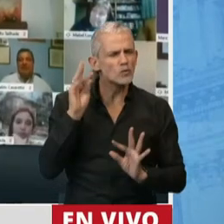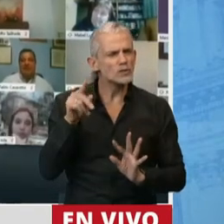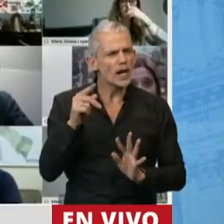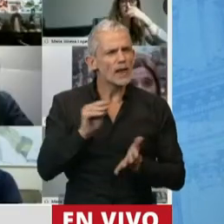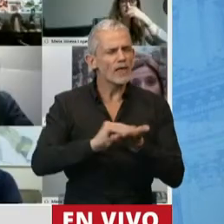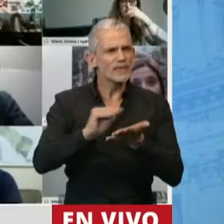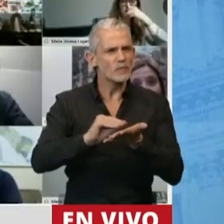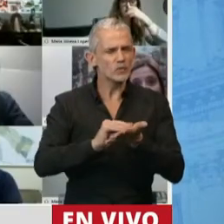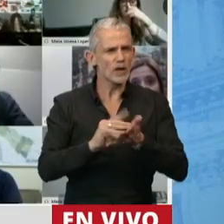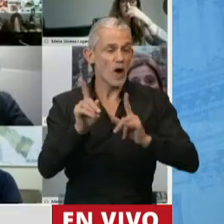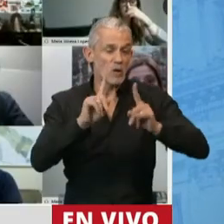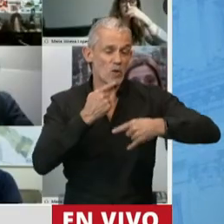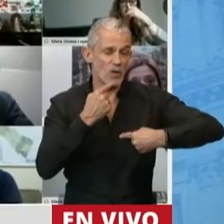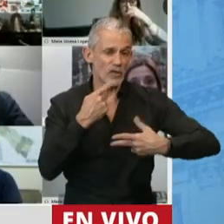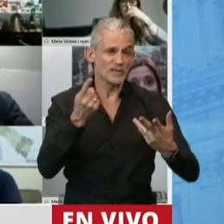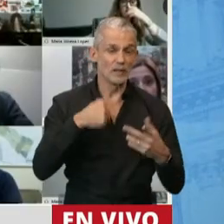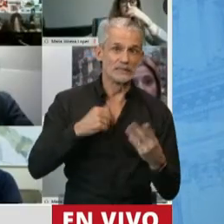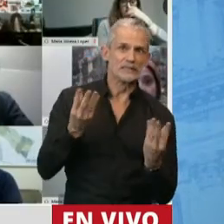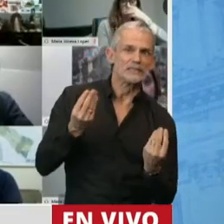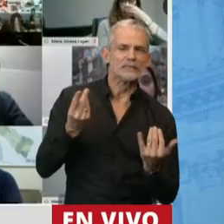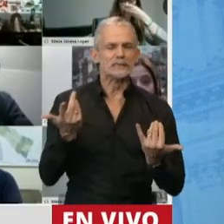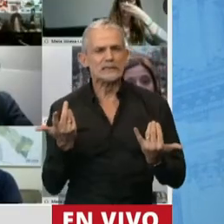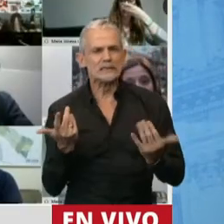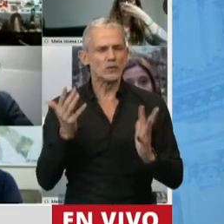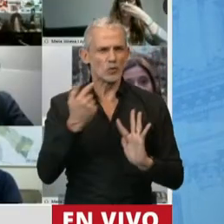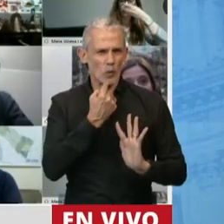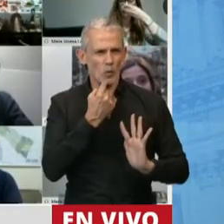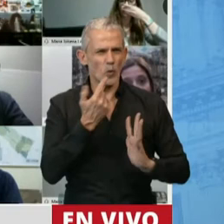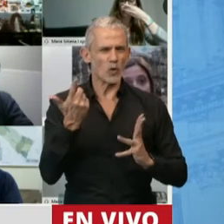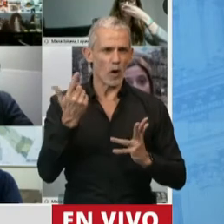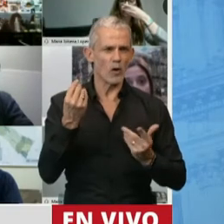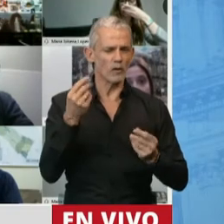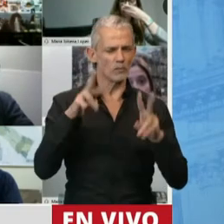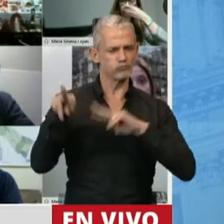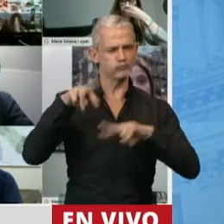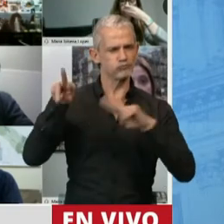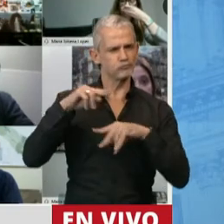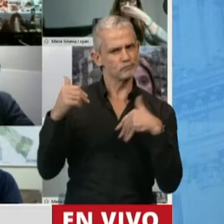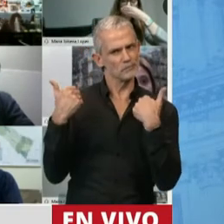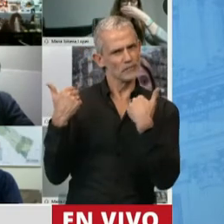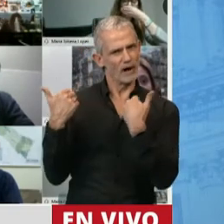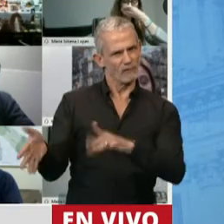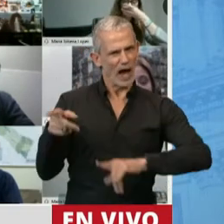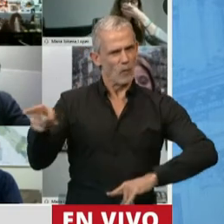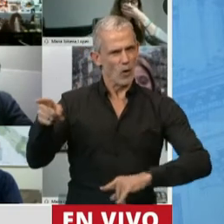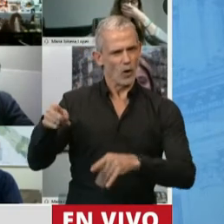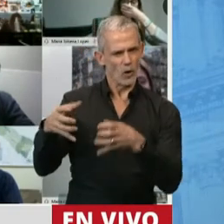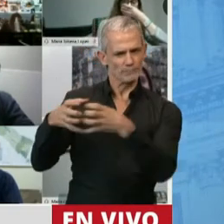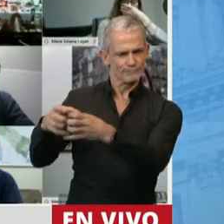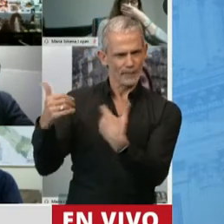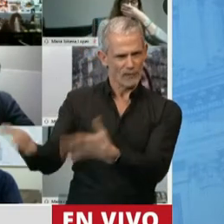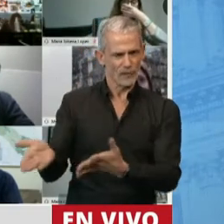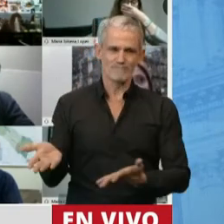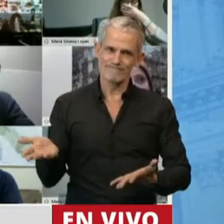que decían tener temores o que se buscaba favorecer a ciertos sectores.